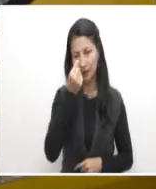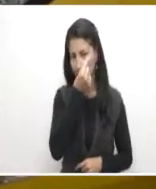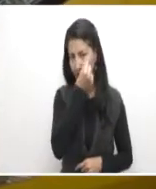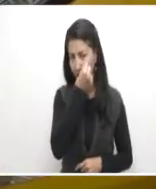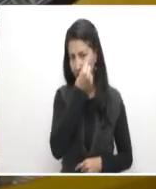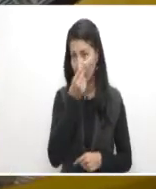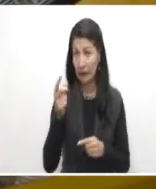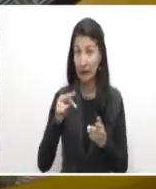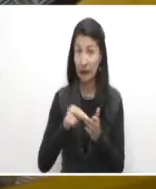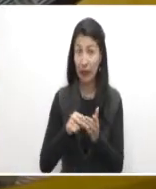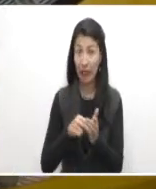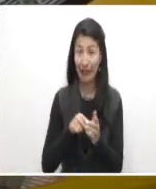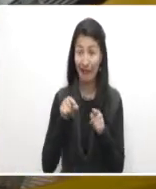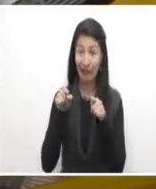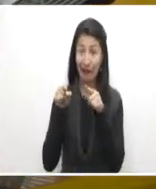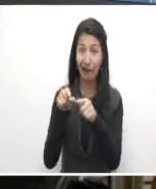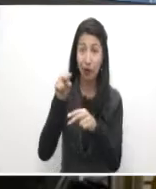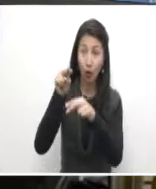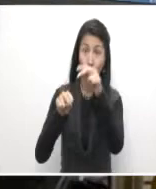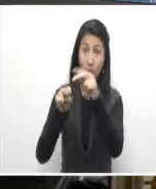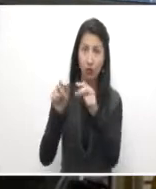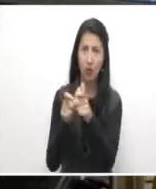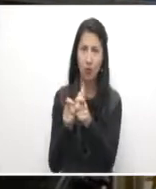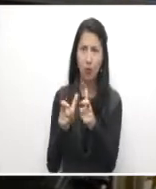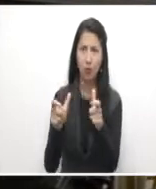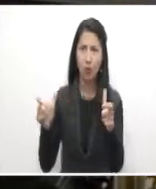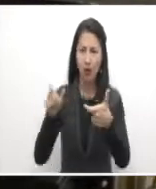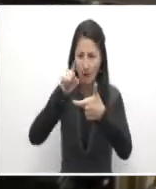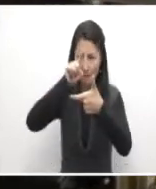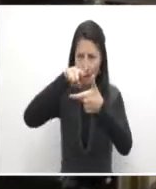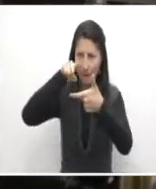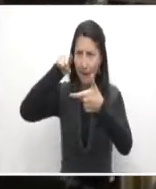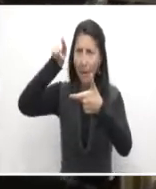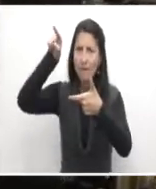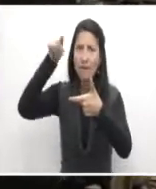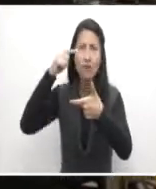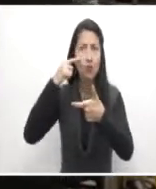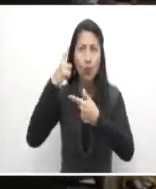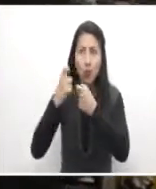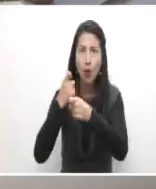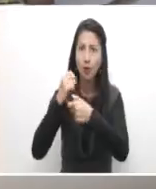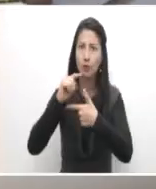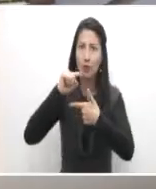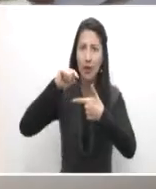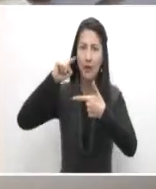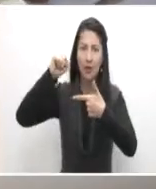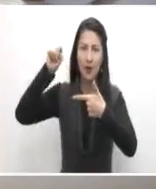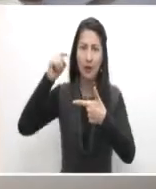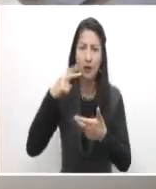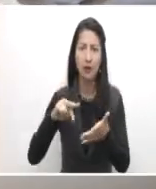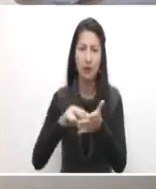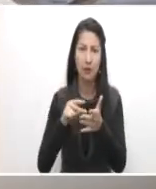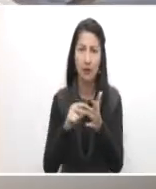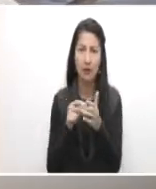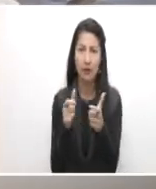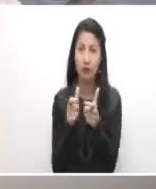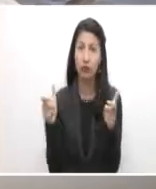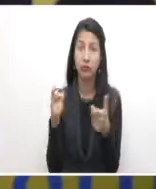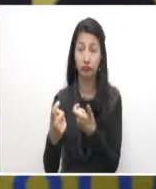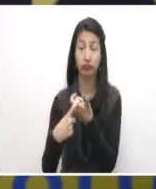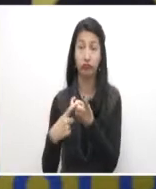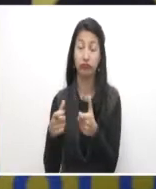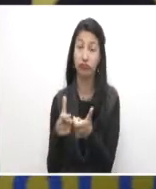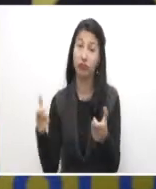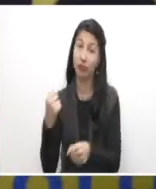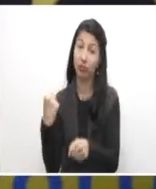de los sectores económicos que mantiene un crecimiento anual permanentemente y además es un sector que genera una gran cantidad